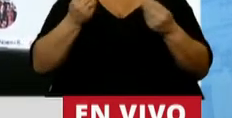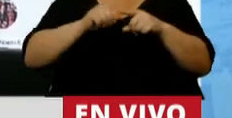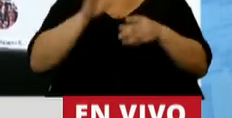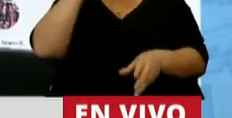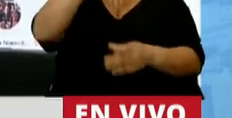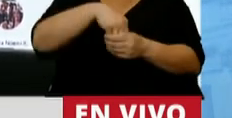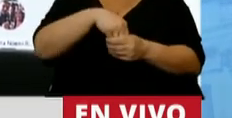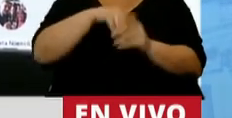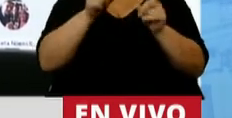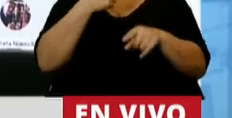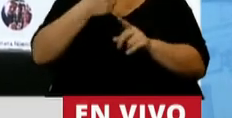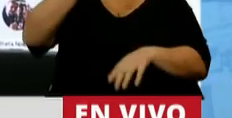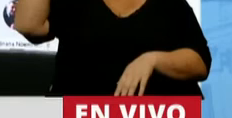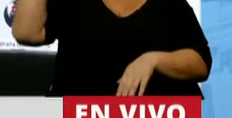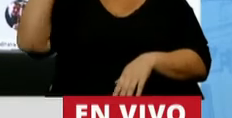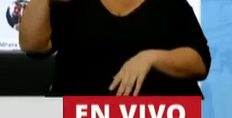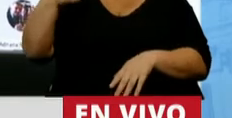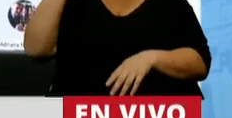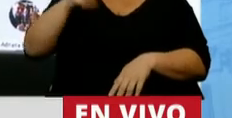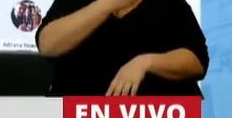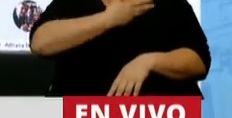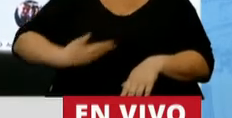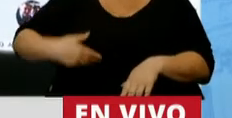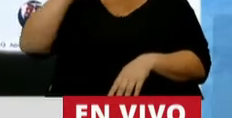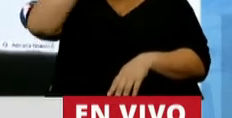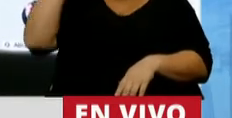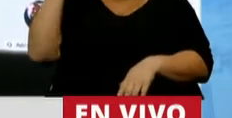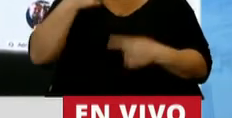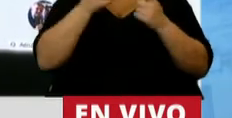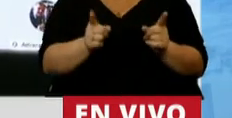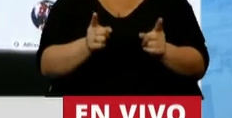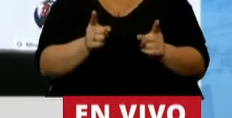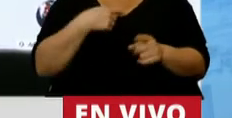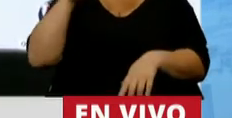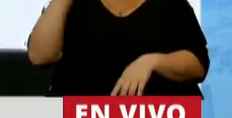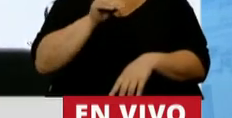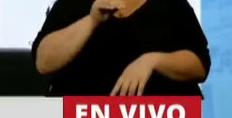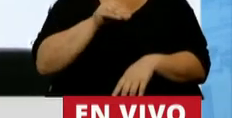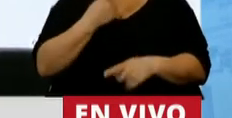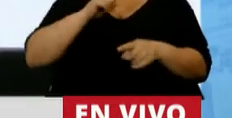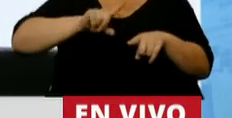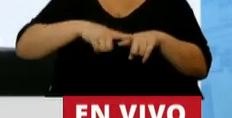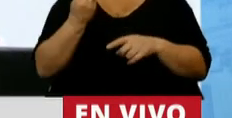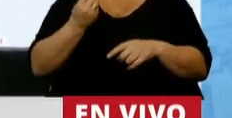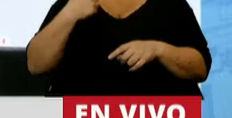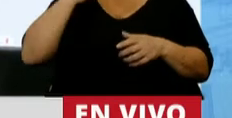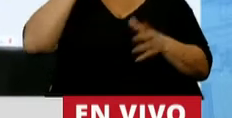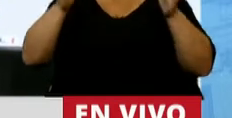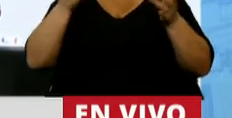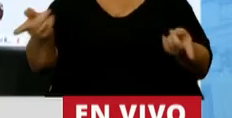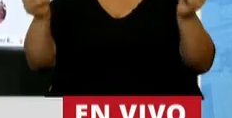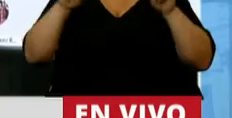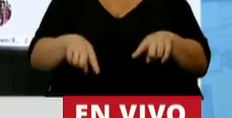política, como dijo ya alguna vez nuestra Vicepresidenta Cristina Fernández de Kirchner. Una política que nuestra generación